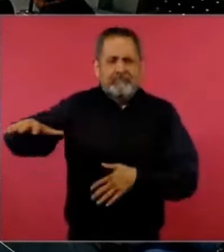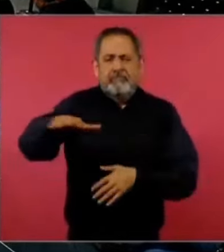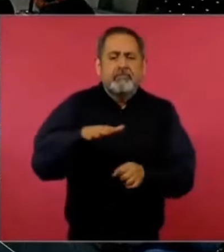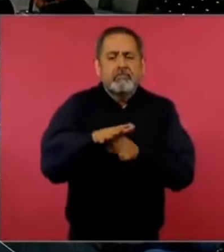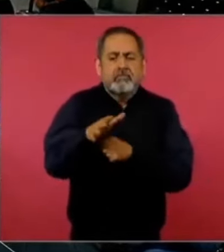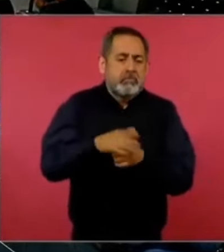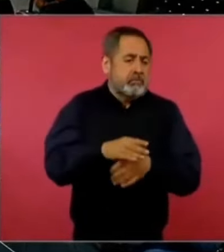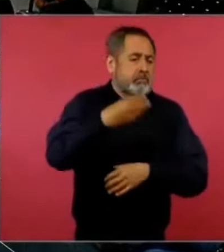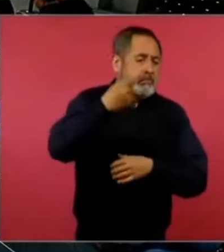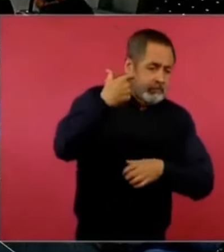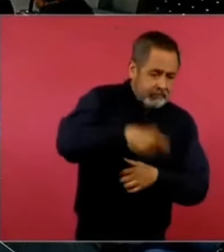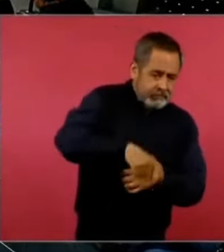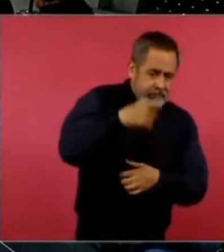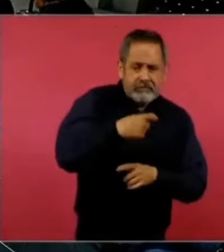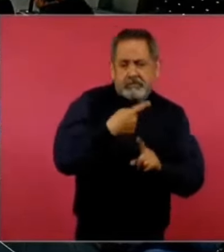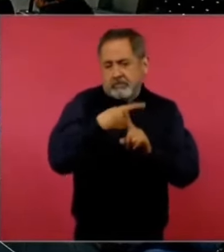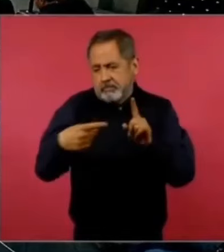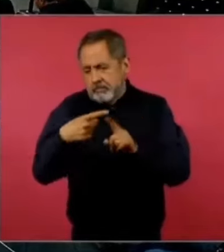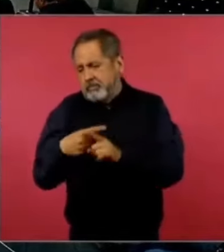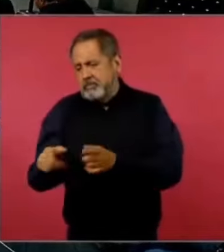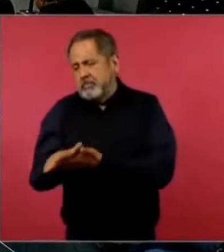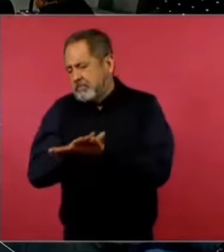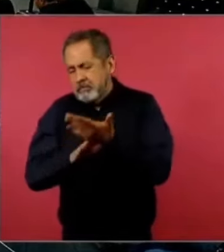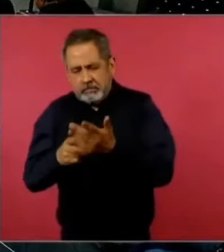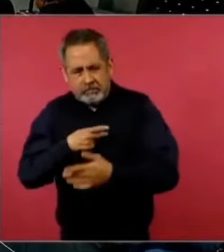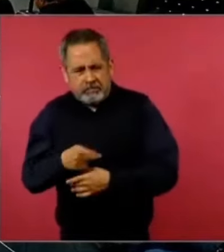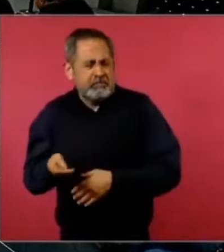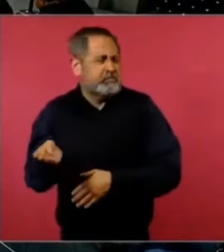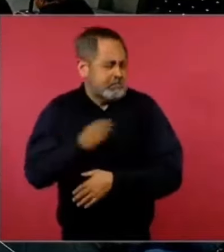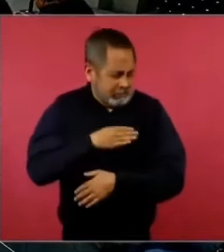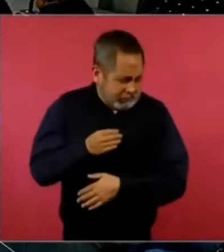pertenece, gente buena, gente